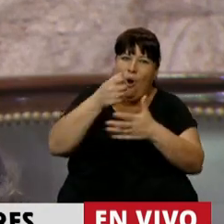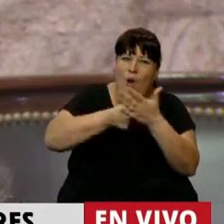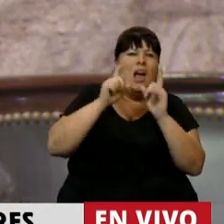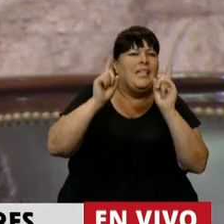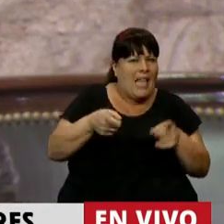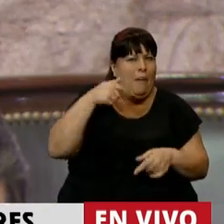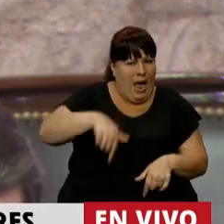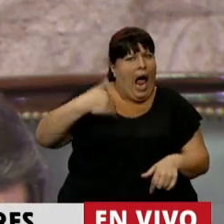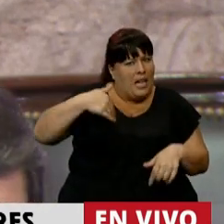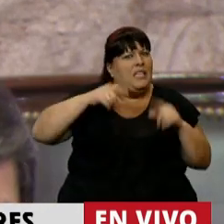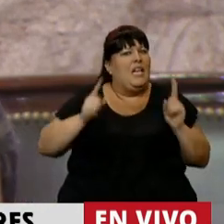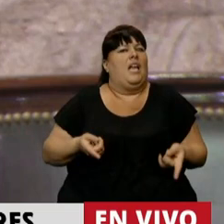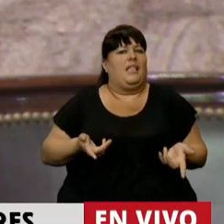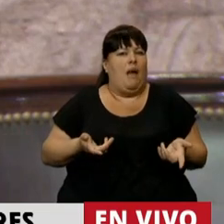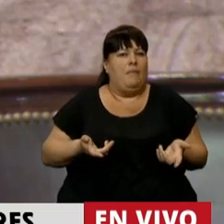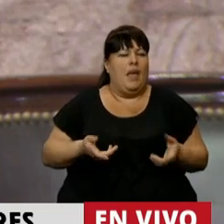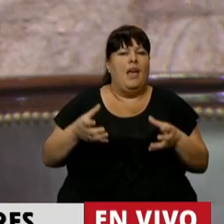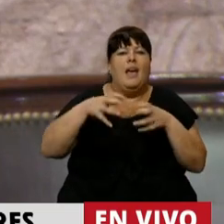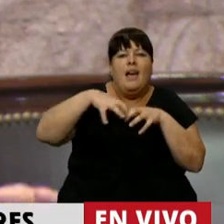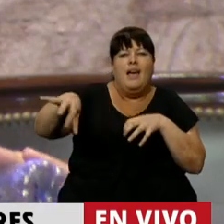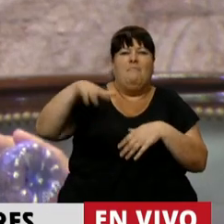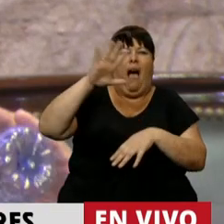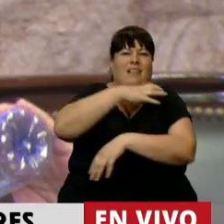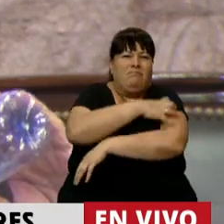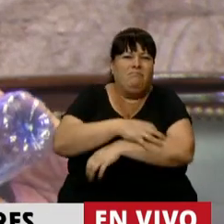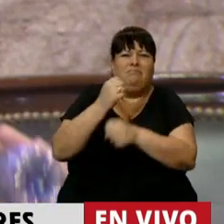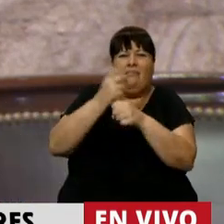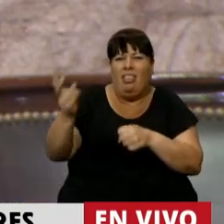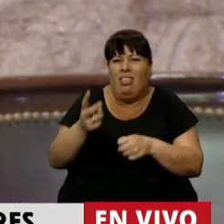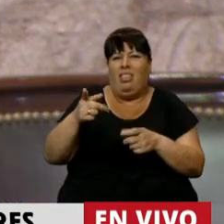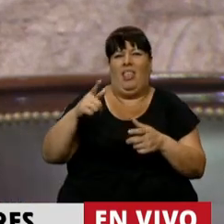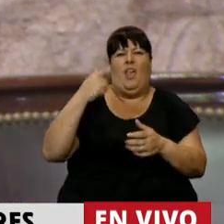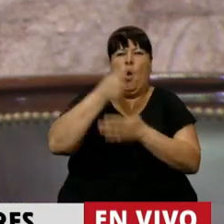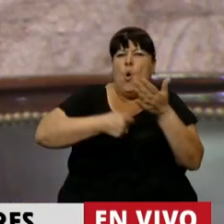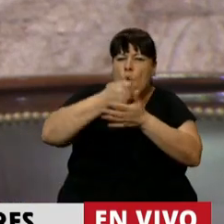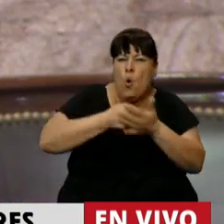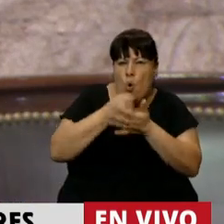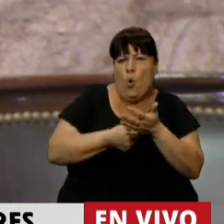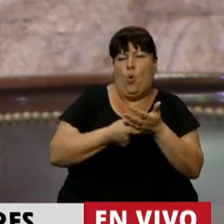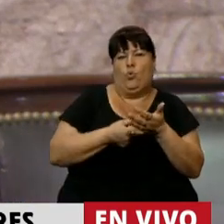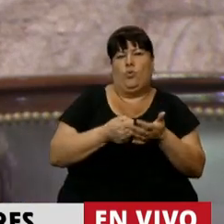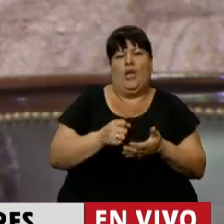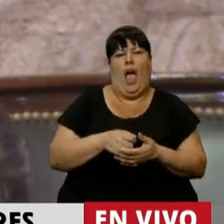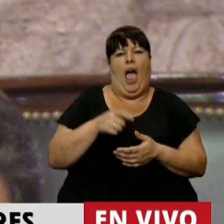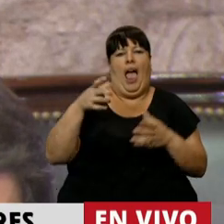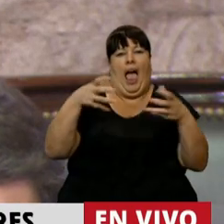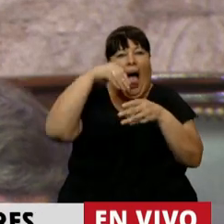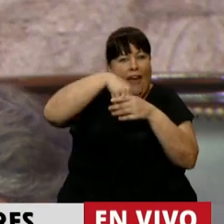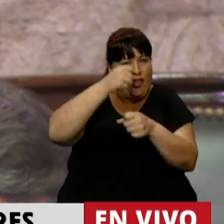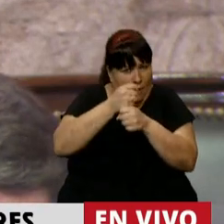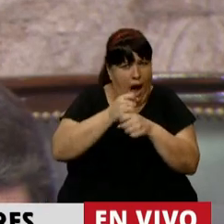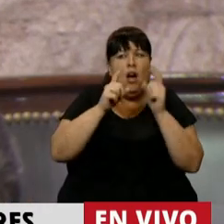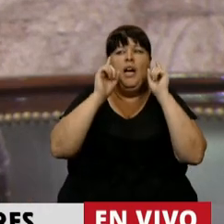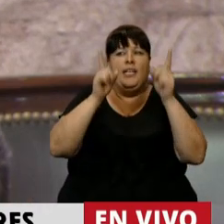también lo hemos visto en la Argentina, desde los sectores más precarizados, que no solo salieron a luchar en sus lugares de